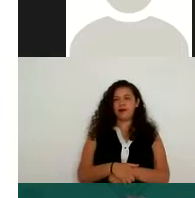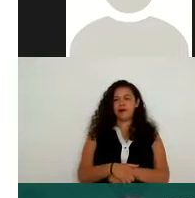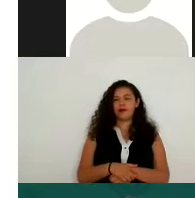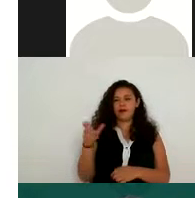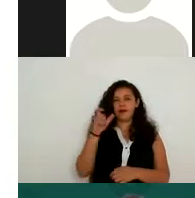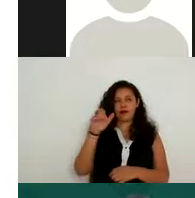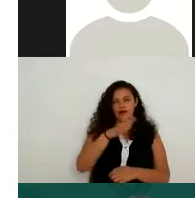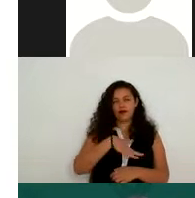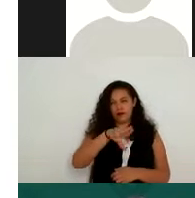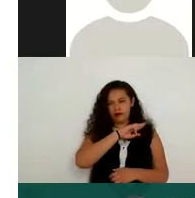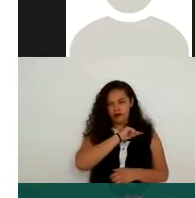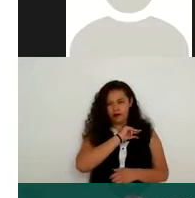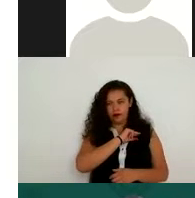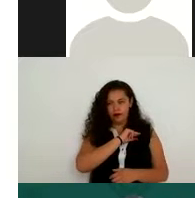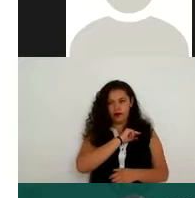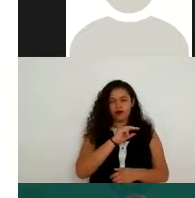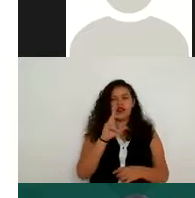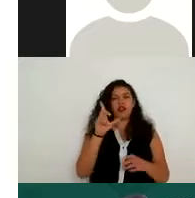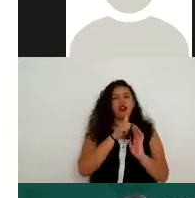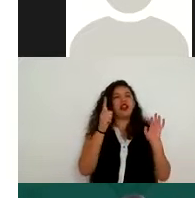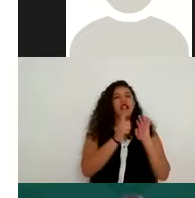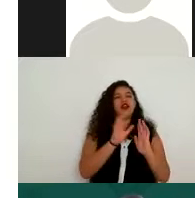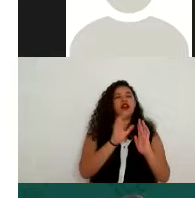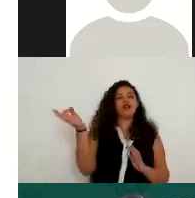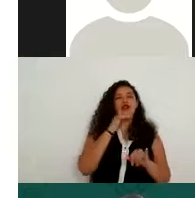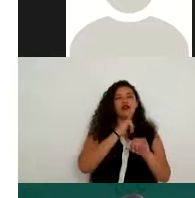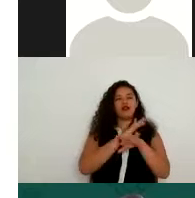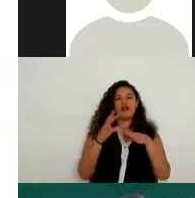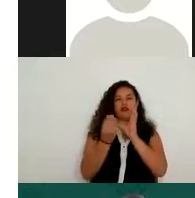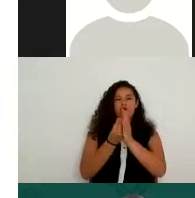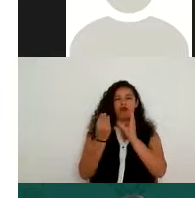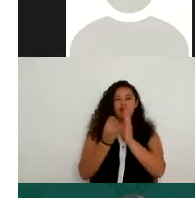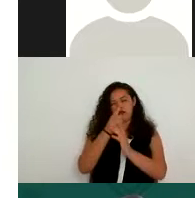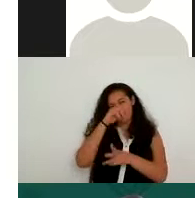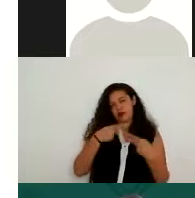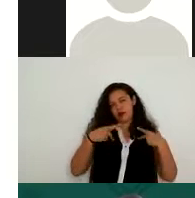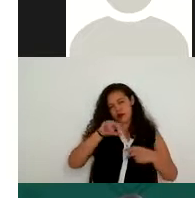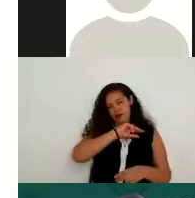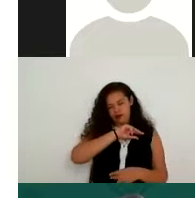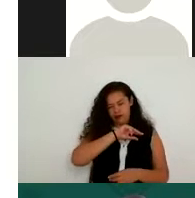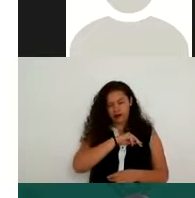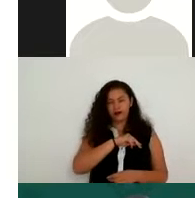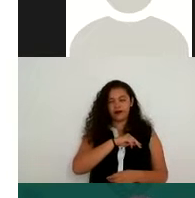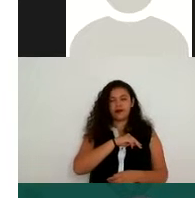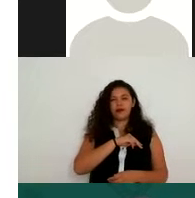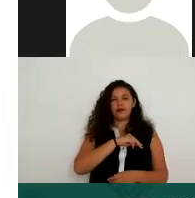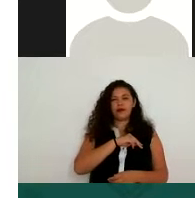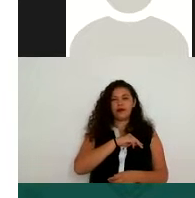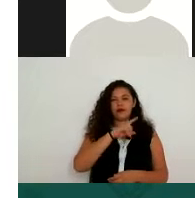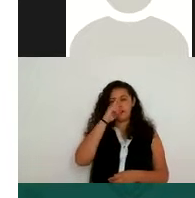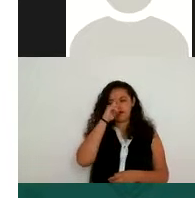lo referíamos, la ley federal de protección de datos personales en posesión de particulares y el reglamento de esta ley.